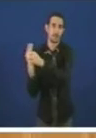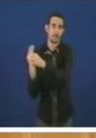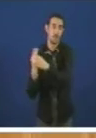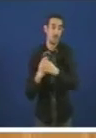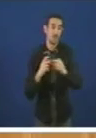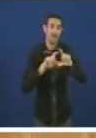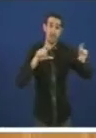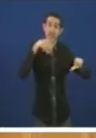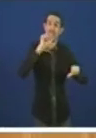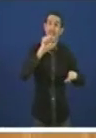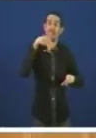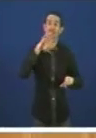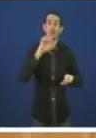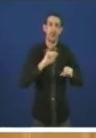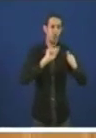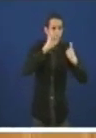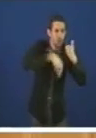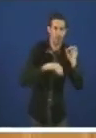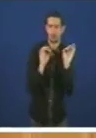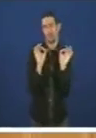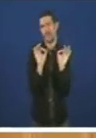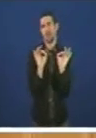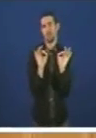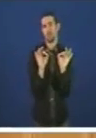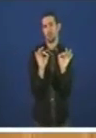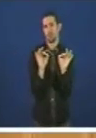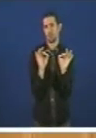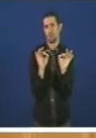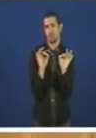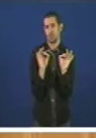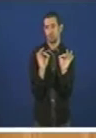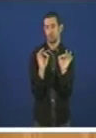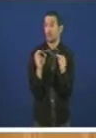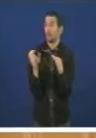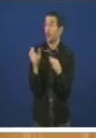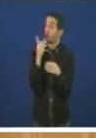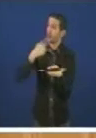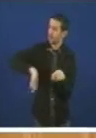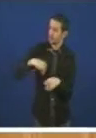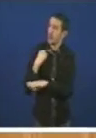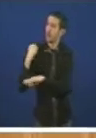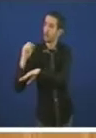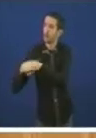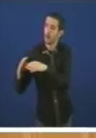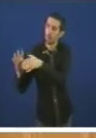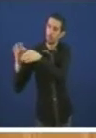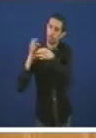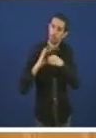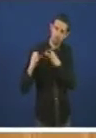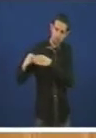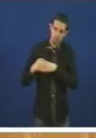contrato señorías teñen a man tendida para defender todos xuntos un sector